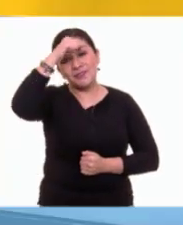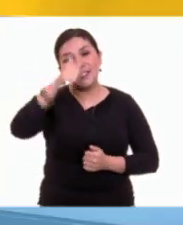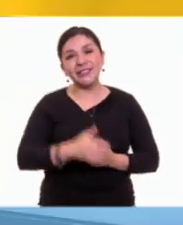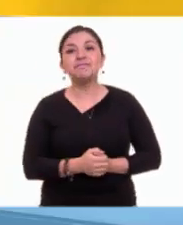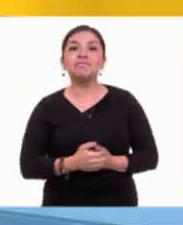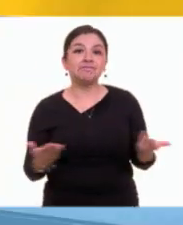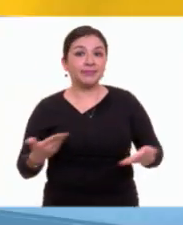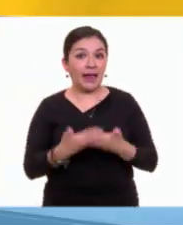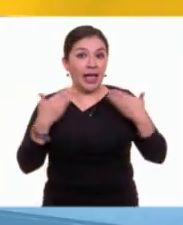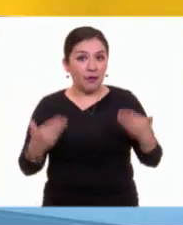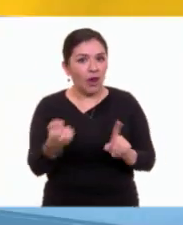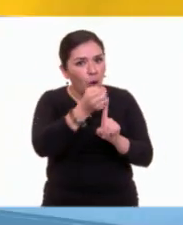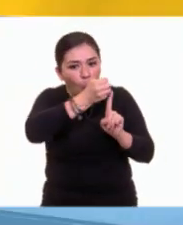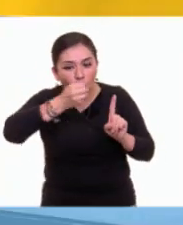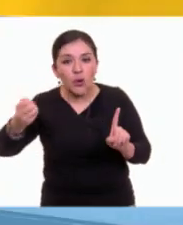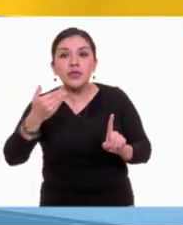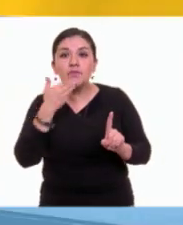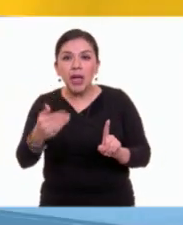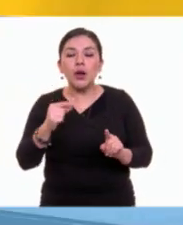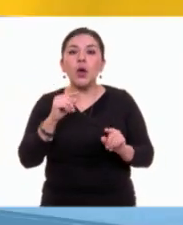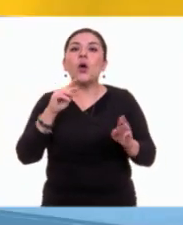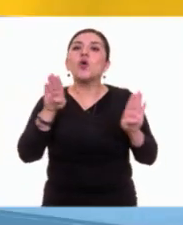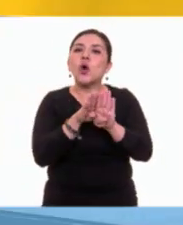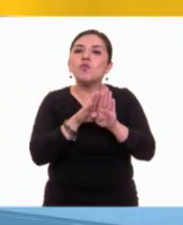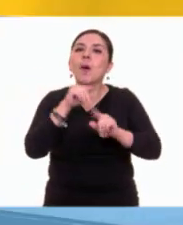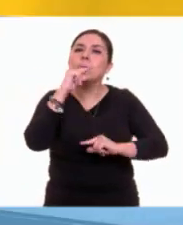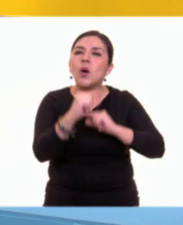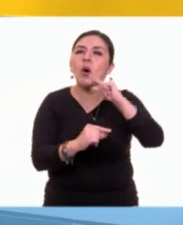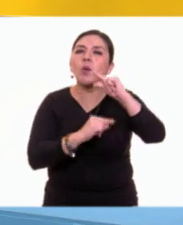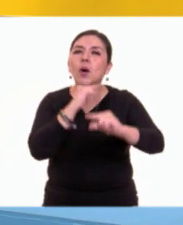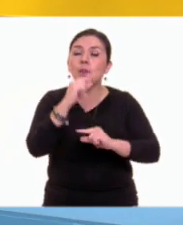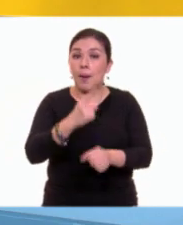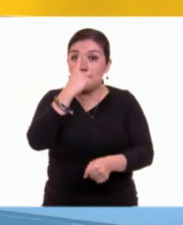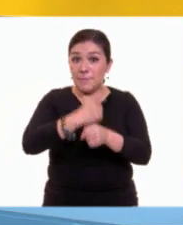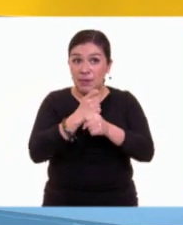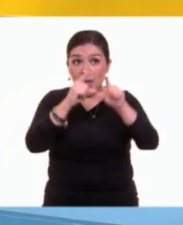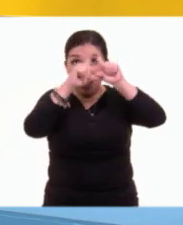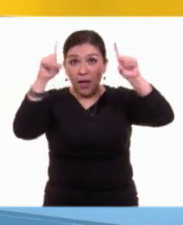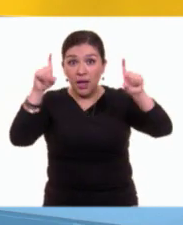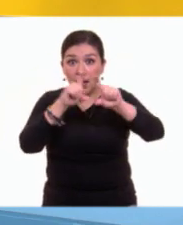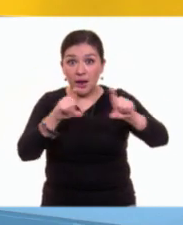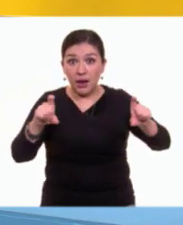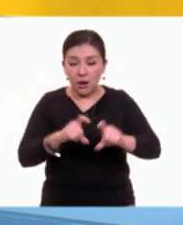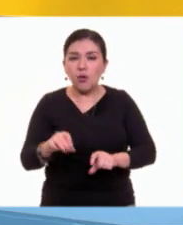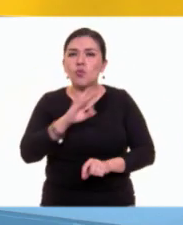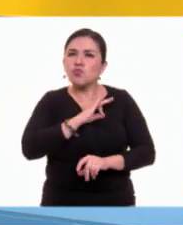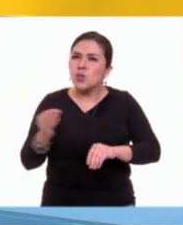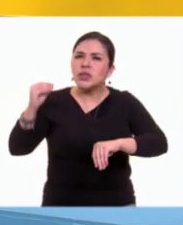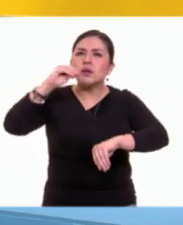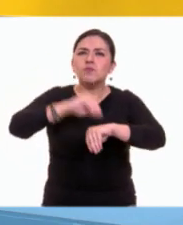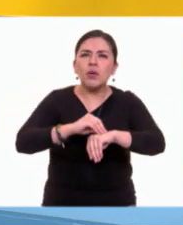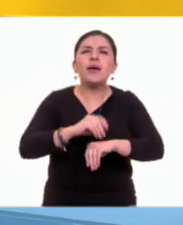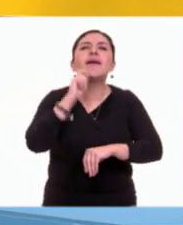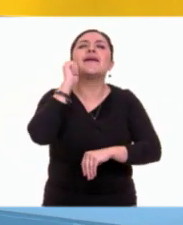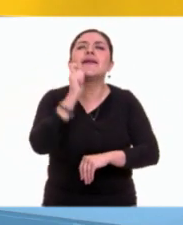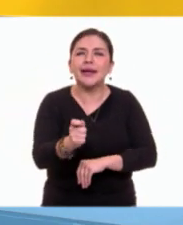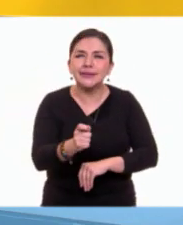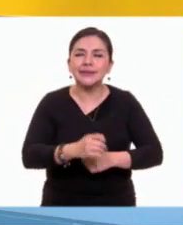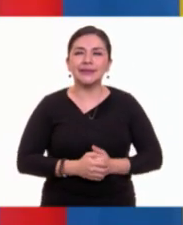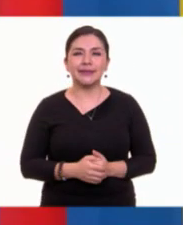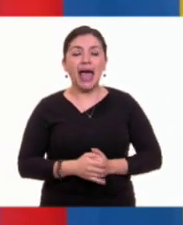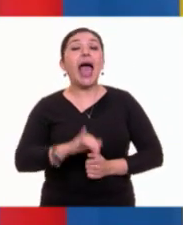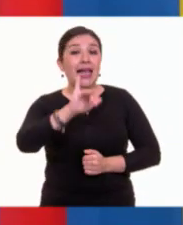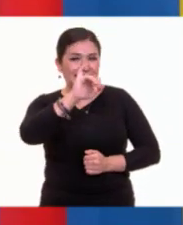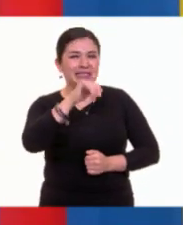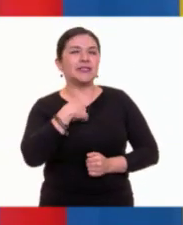Pues vamos en orden. Descendente nuevamente, en la primera fila, querías complementar algo, ¿no es así, Juan Carlos?